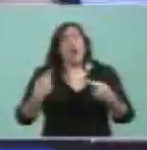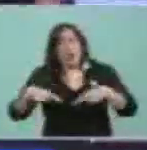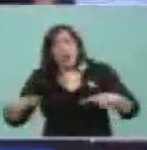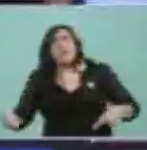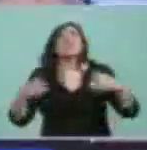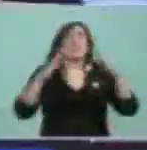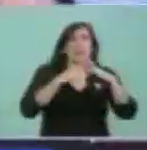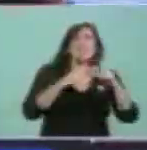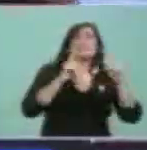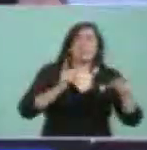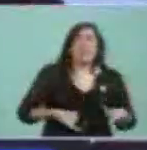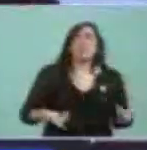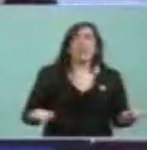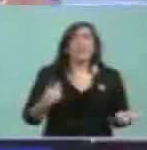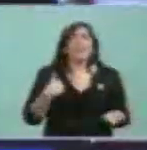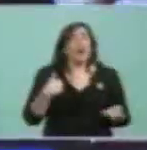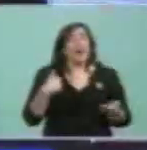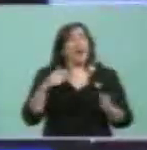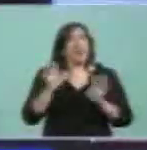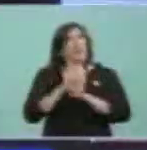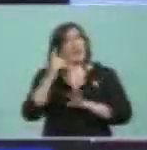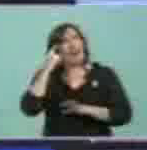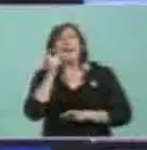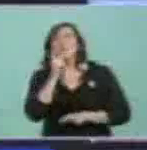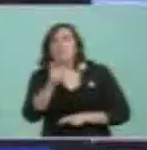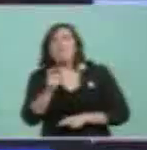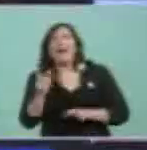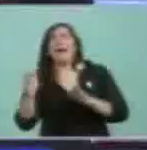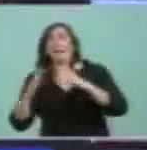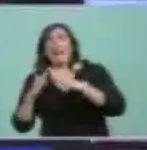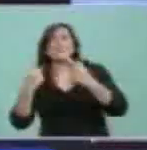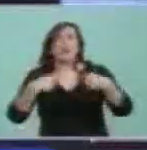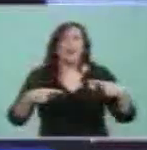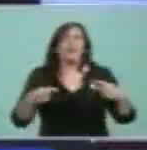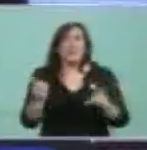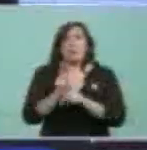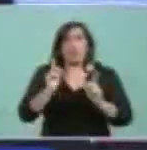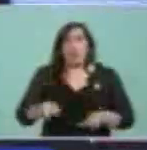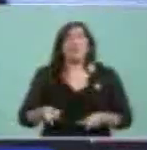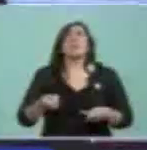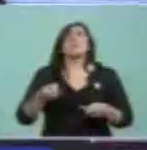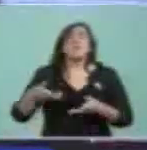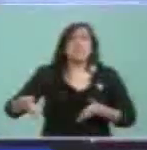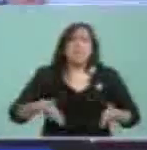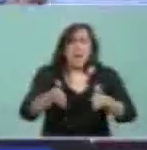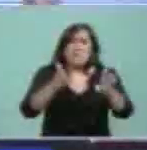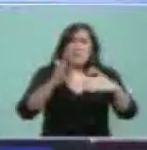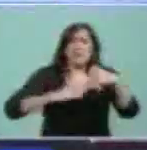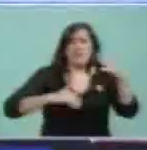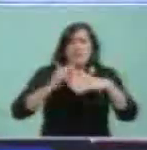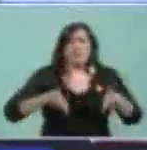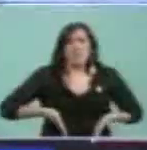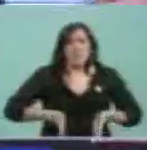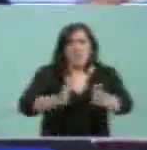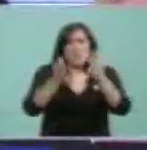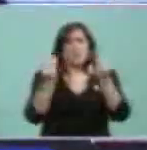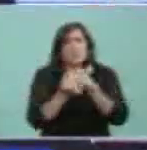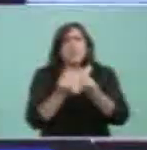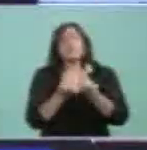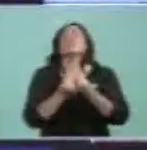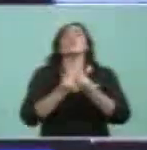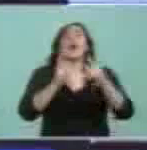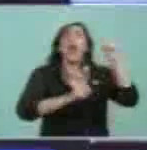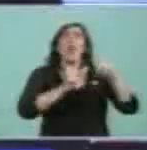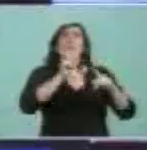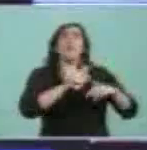¿Ves? Hasta las educaciones se ayudan, caminos, aeropuertos, obras postergadas. Me acordaba el otro día cuando